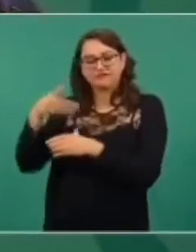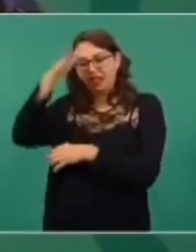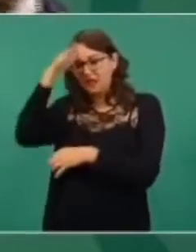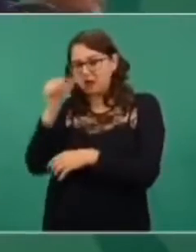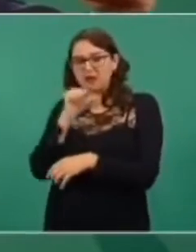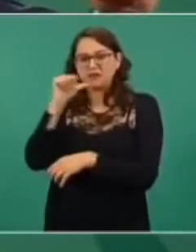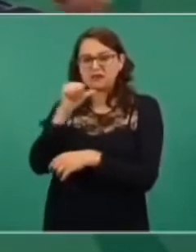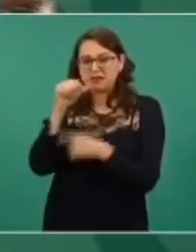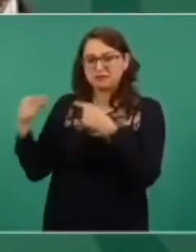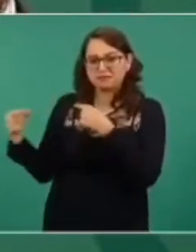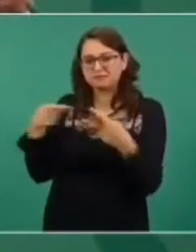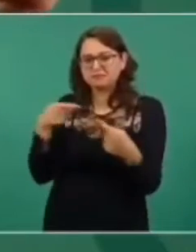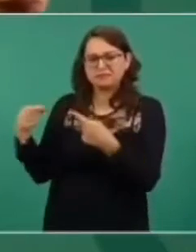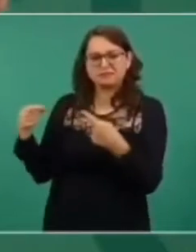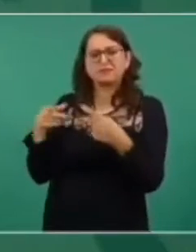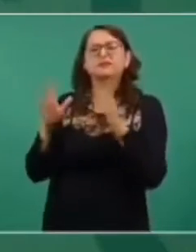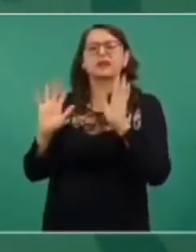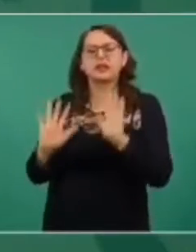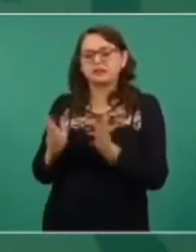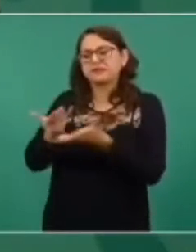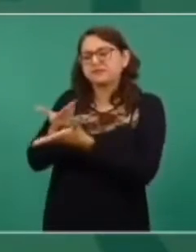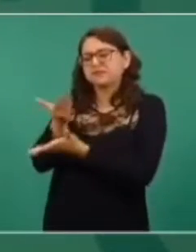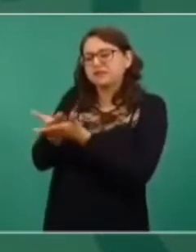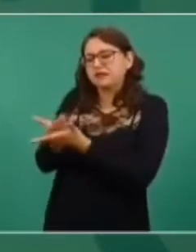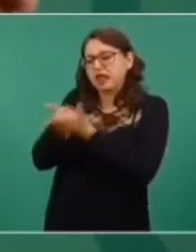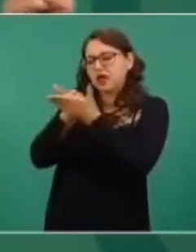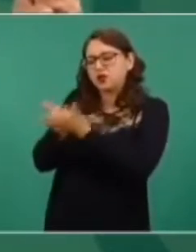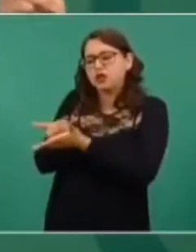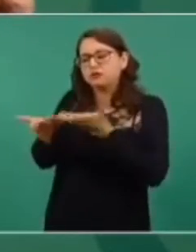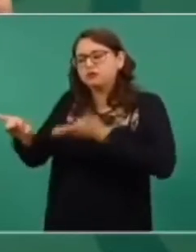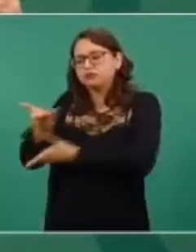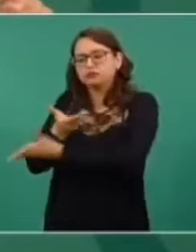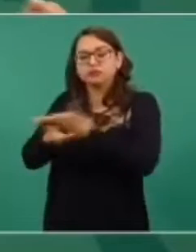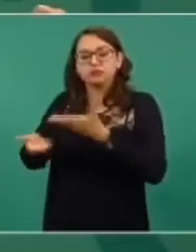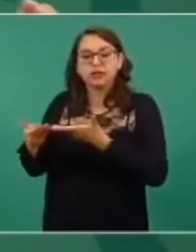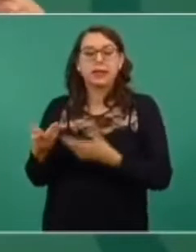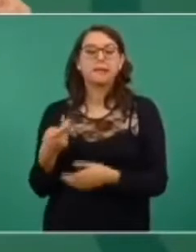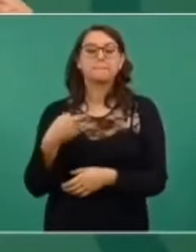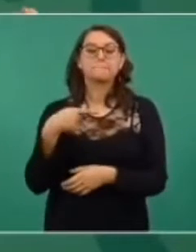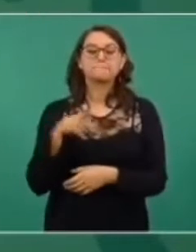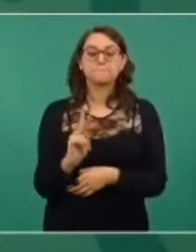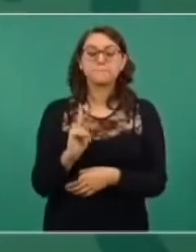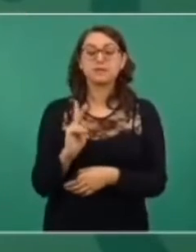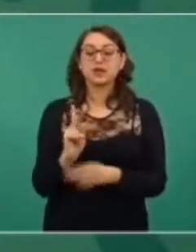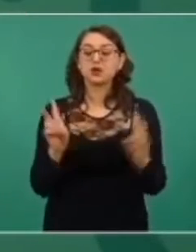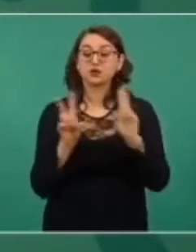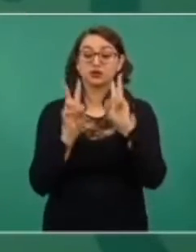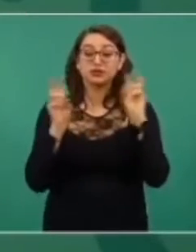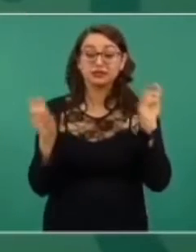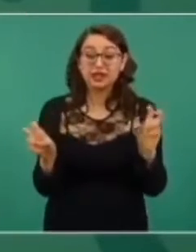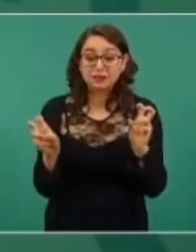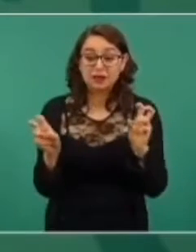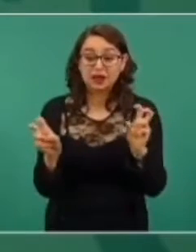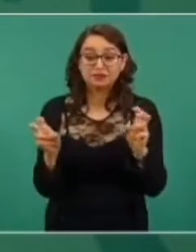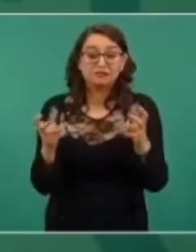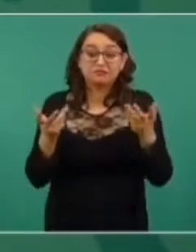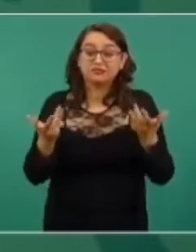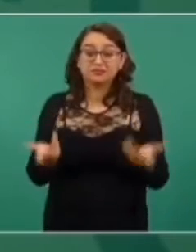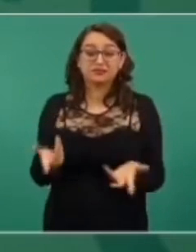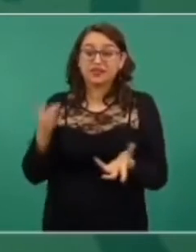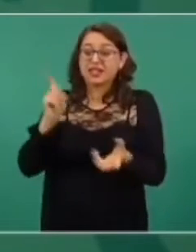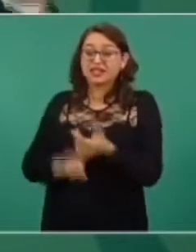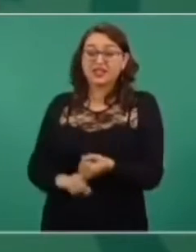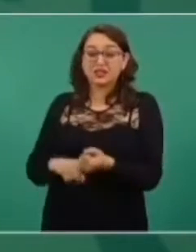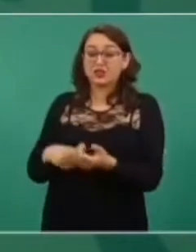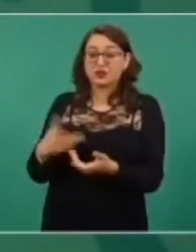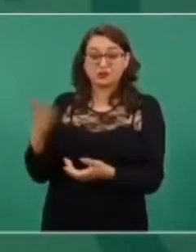son asuntos que tienen que ver